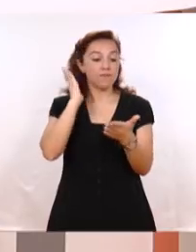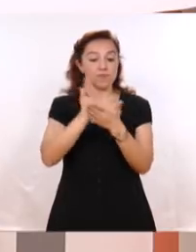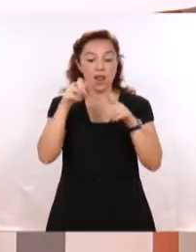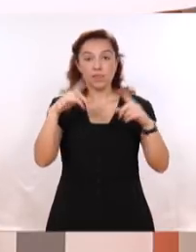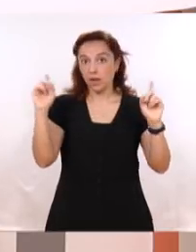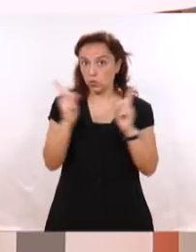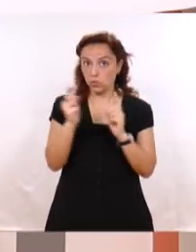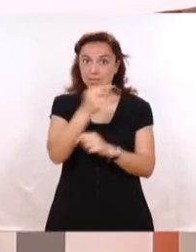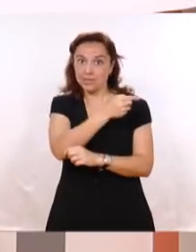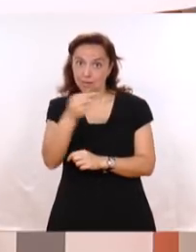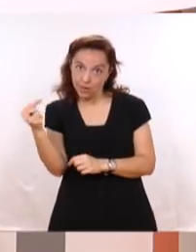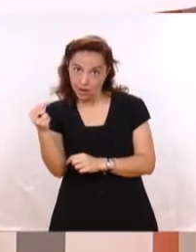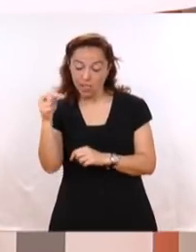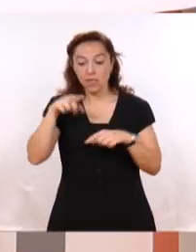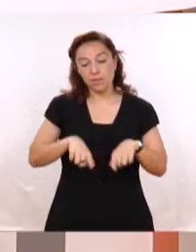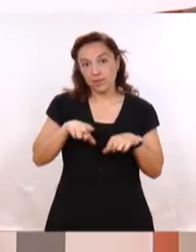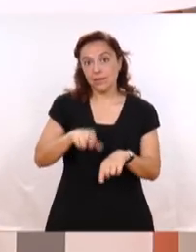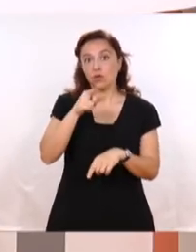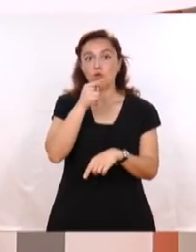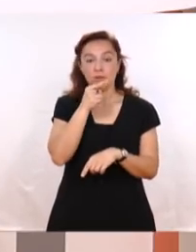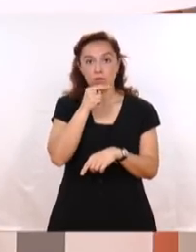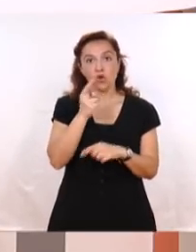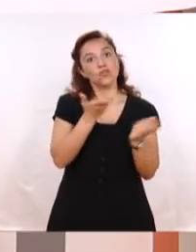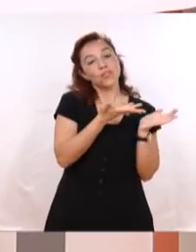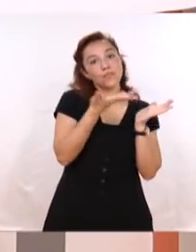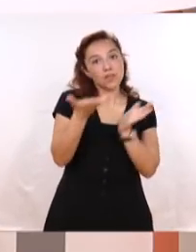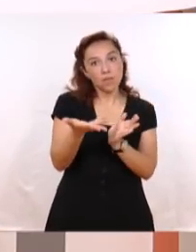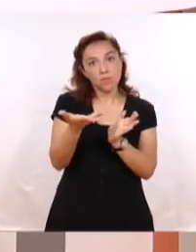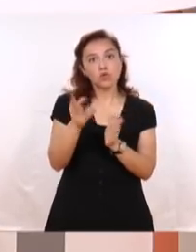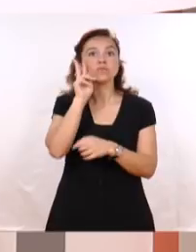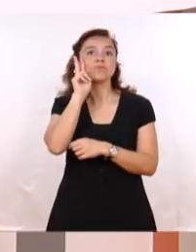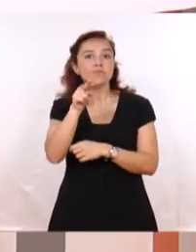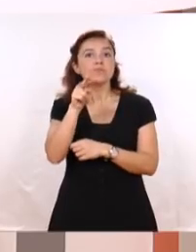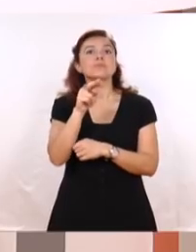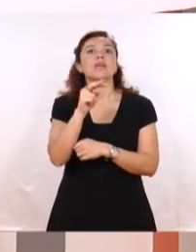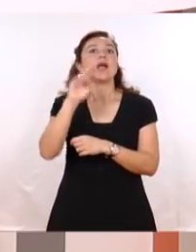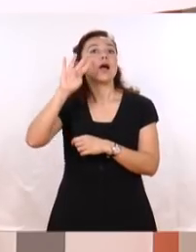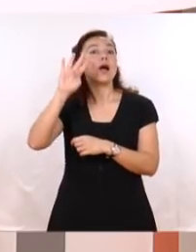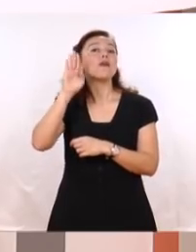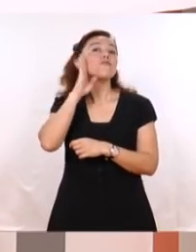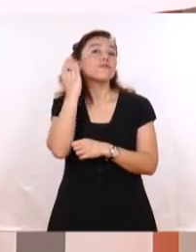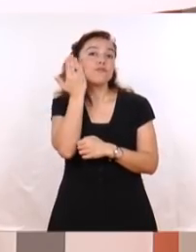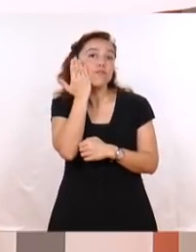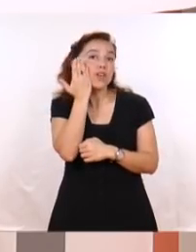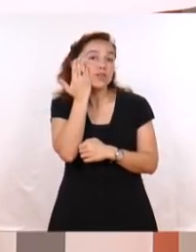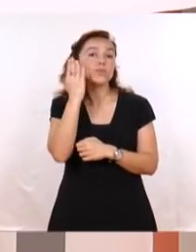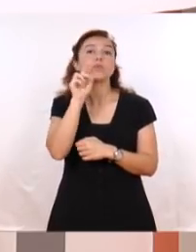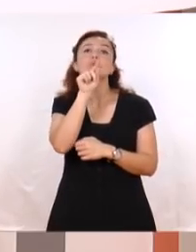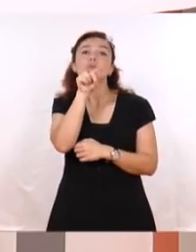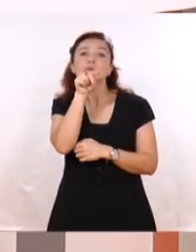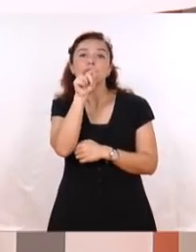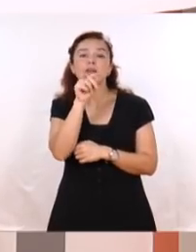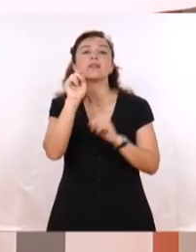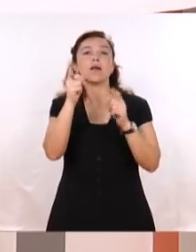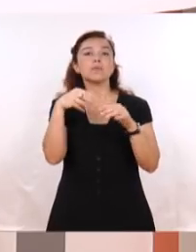número 85 De este resumen semanal de noticias del Ministerio del Interior Como siempre los invitamos a seguirnos en nuestras cuentas de redes sociales De Facebook y Twitter